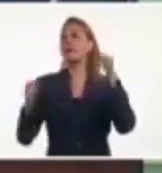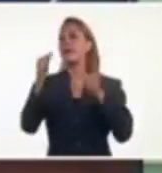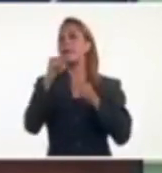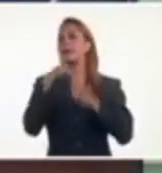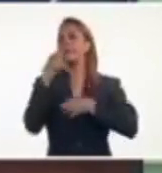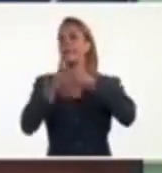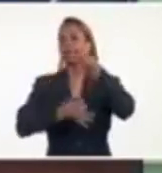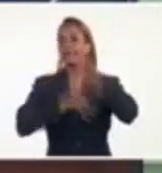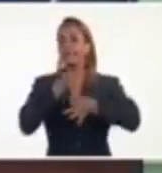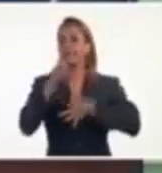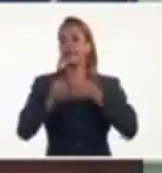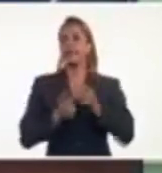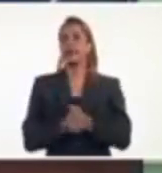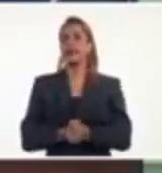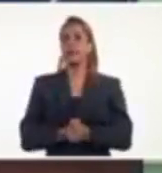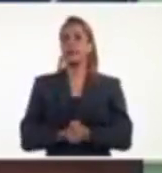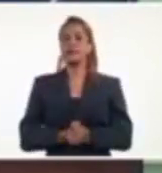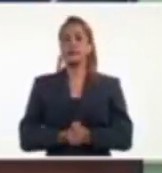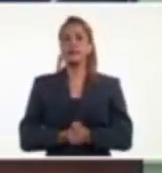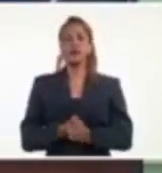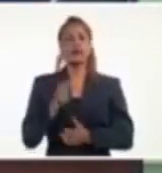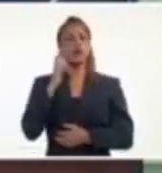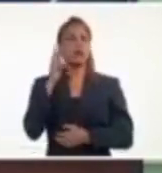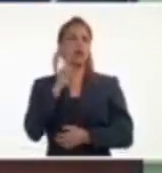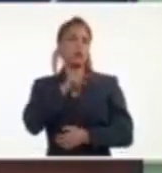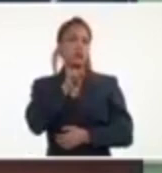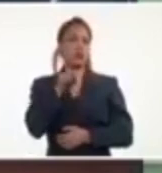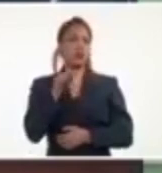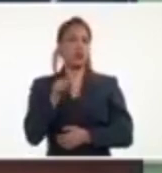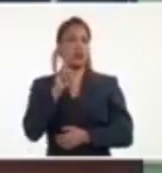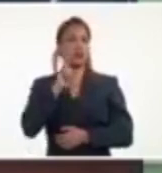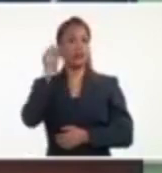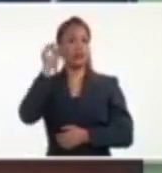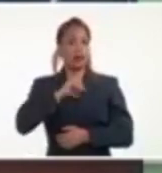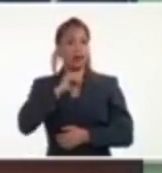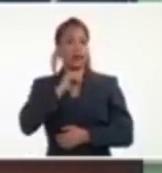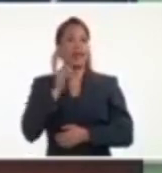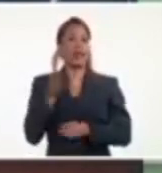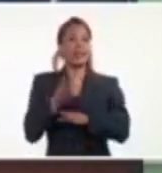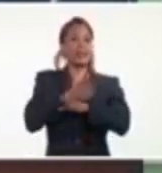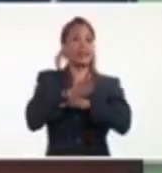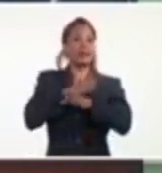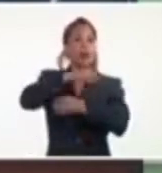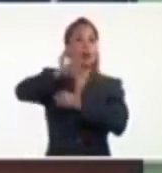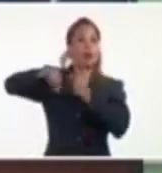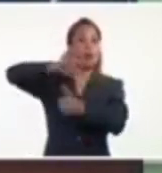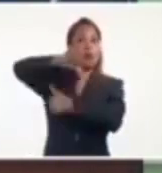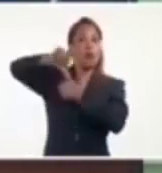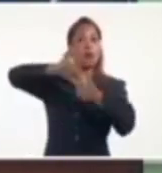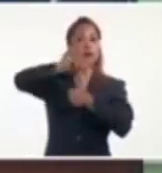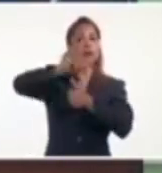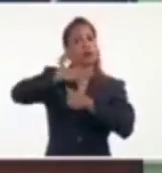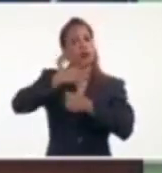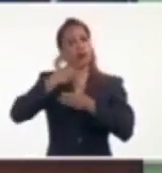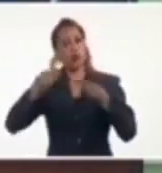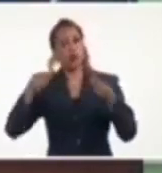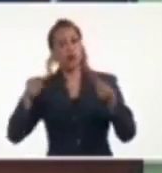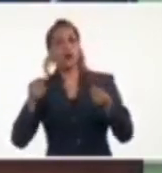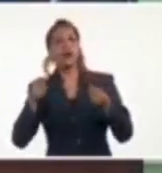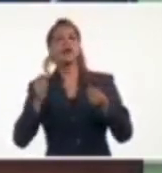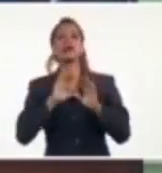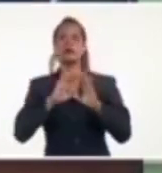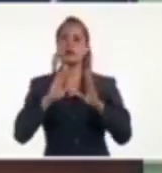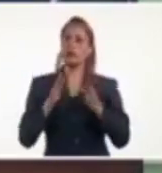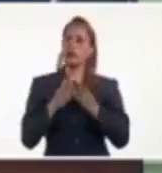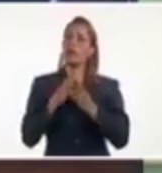hablando, pero recuerden ustedes que como el sistema se ha atrasado en su movimiento, se atrasan también estos